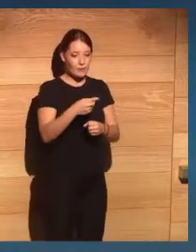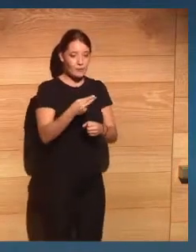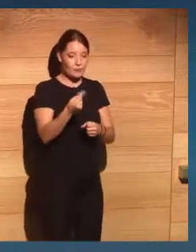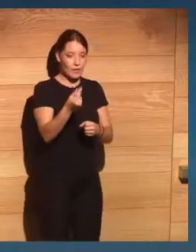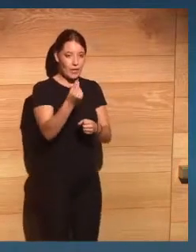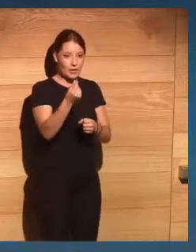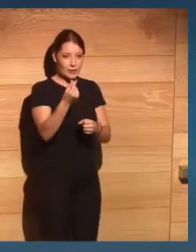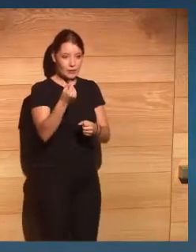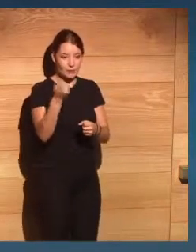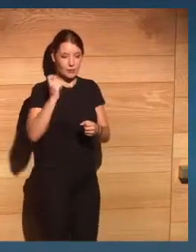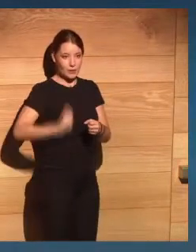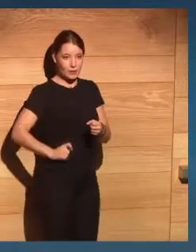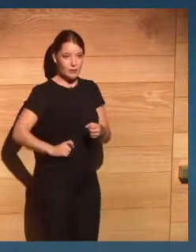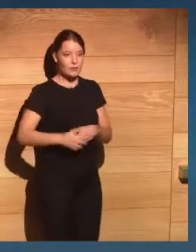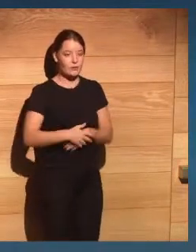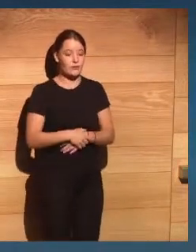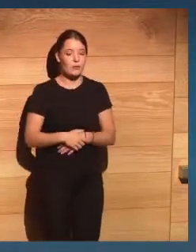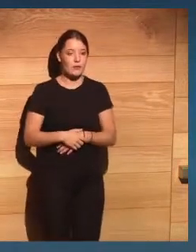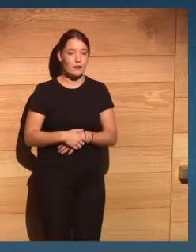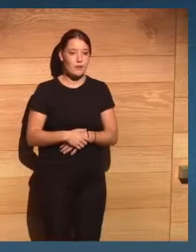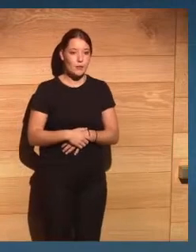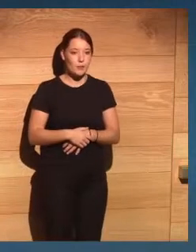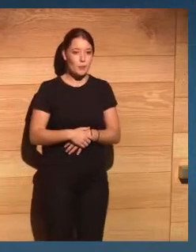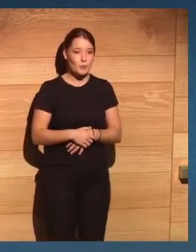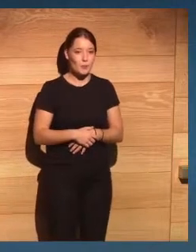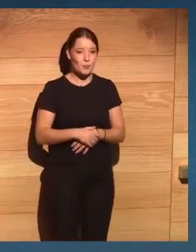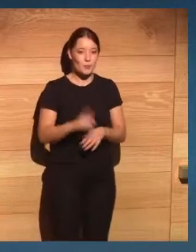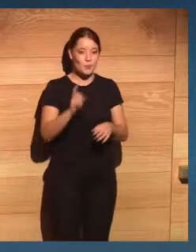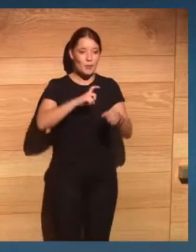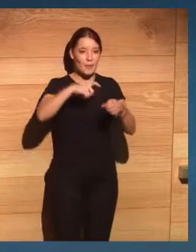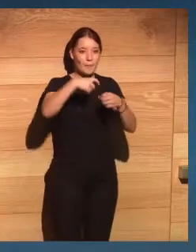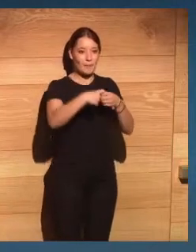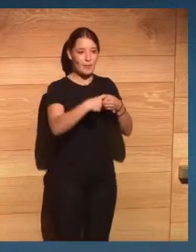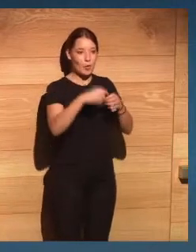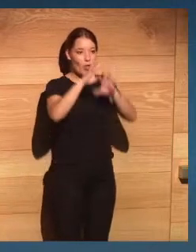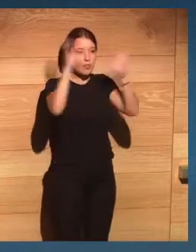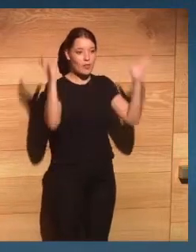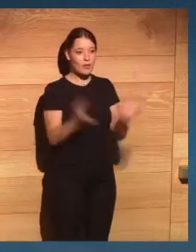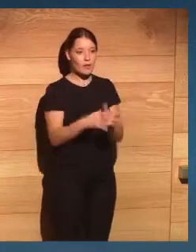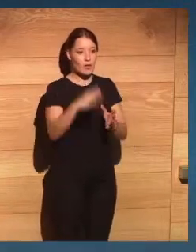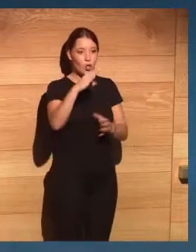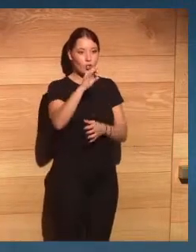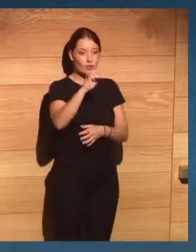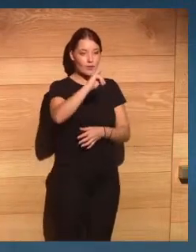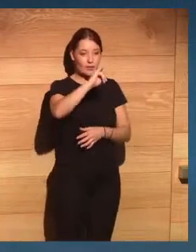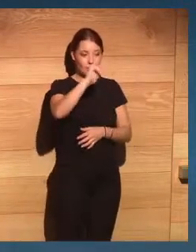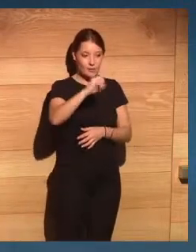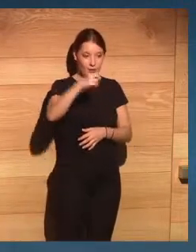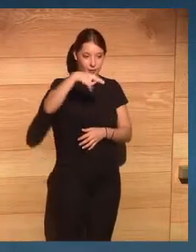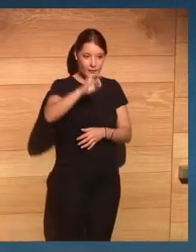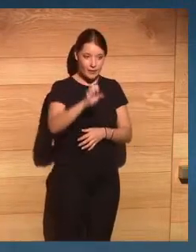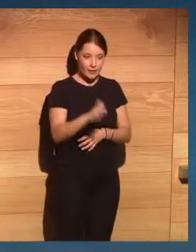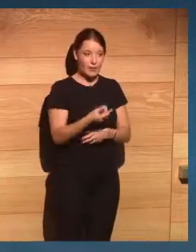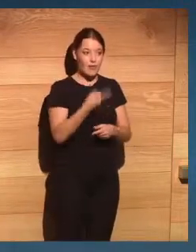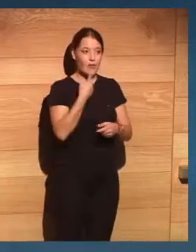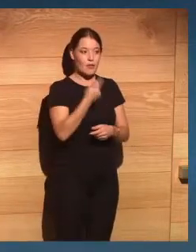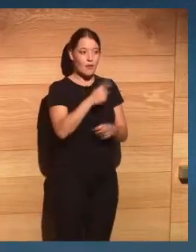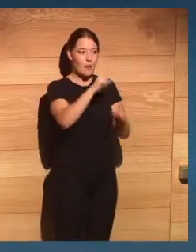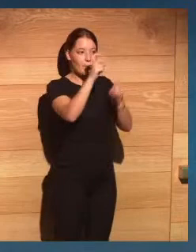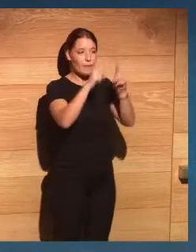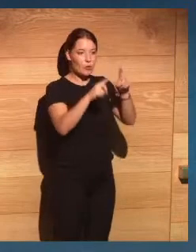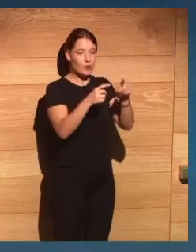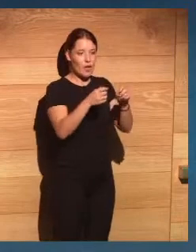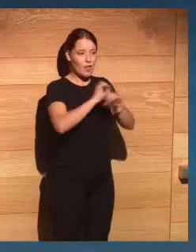catedrático de Derecho del Trabajo y Seguridad Social también miembro del Consejo de Sorte de Cibercotizante en el que habla si hace una pregunta muy muy clara